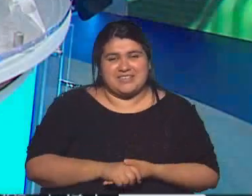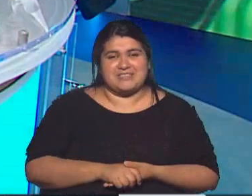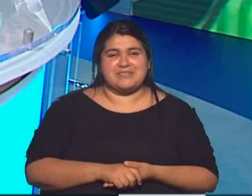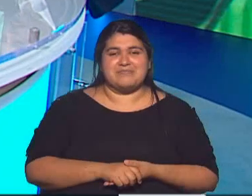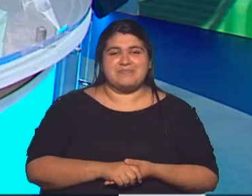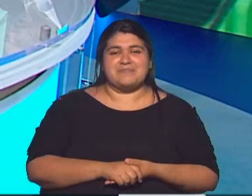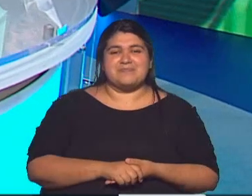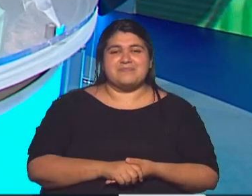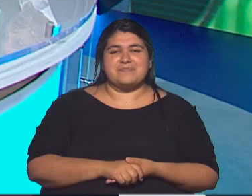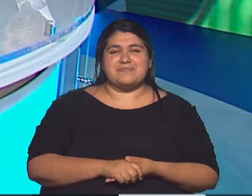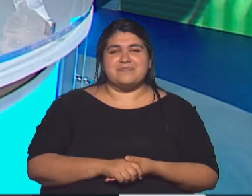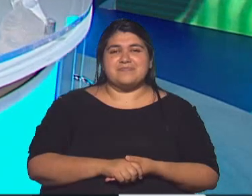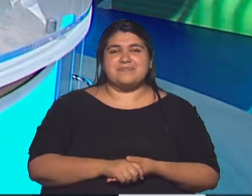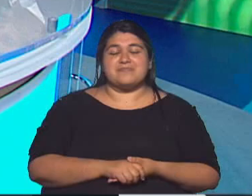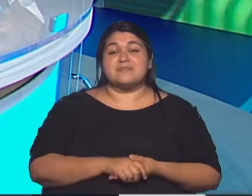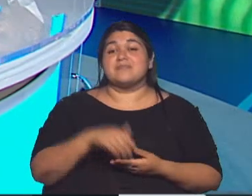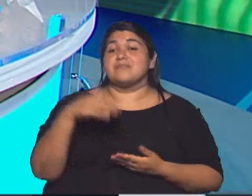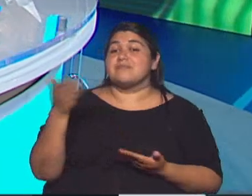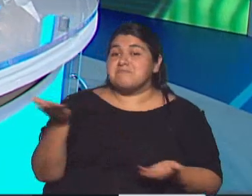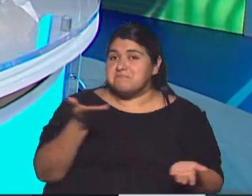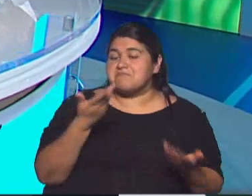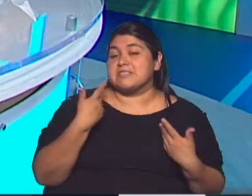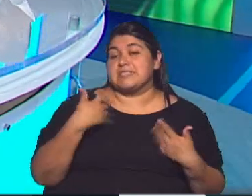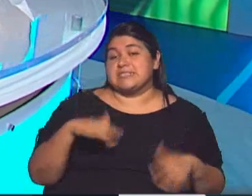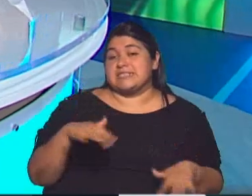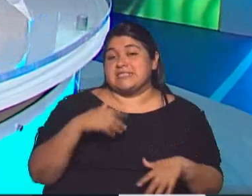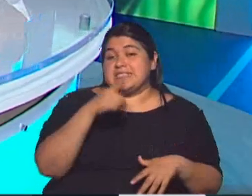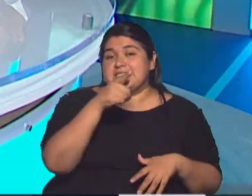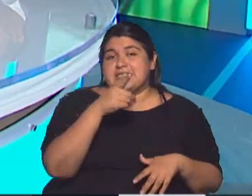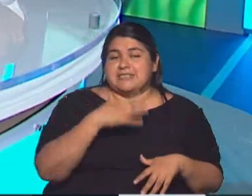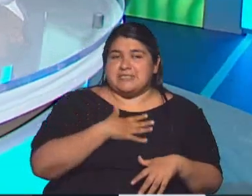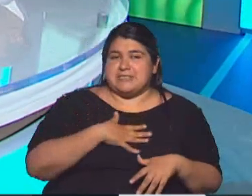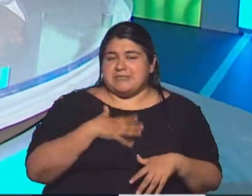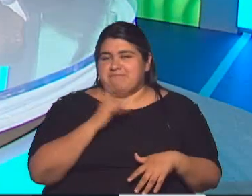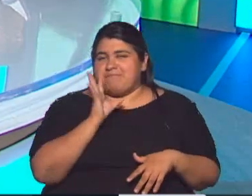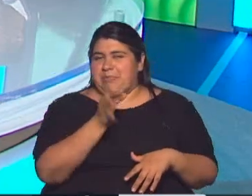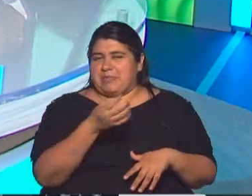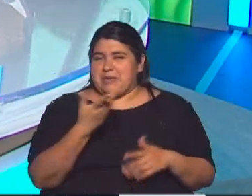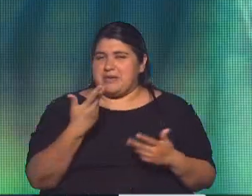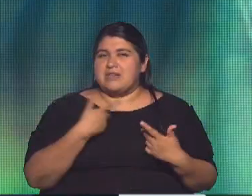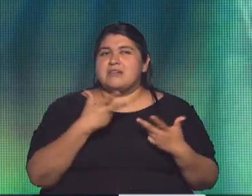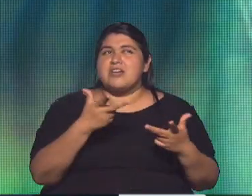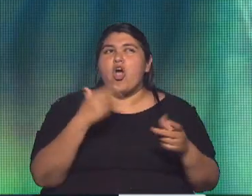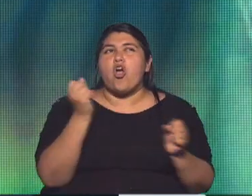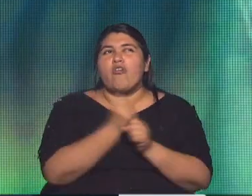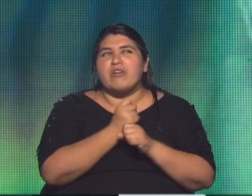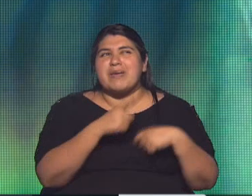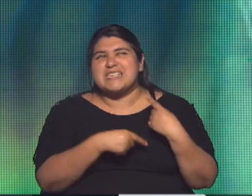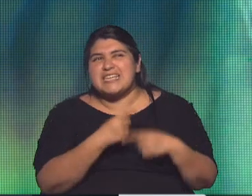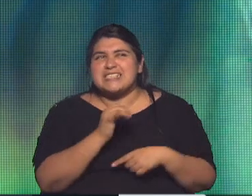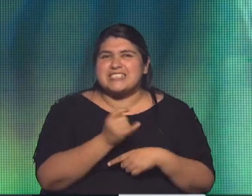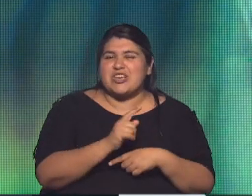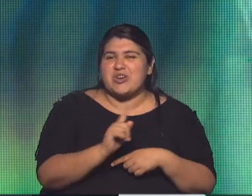Así que gracias. ¿Maxi? No tiene buen semblante. No. No confirma que va a seguir. Tampoco da